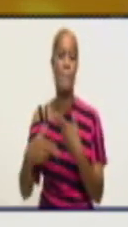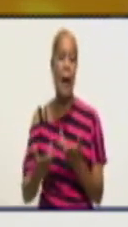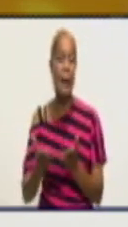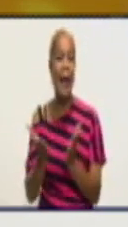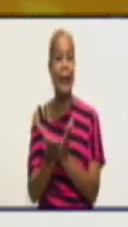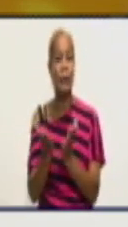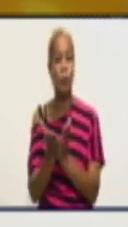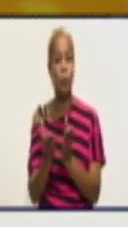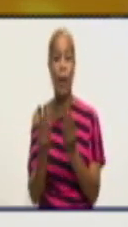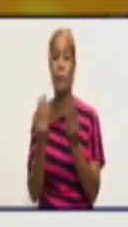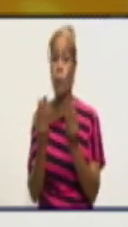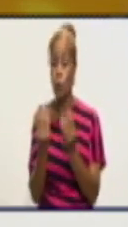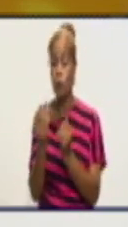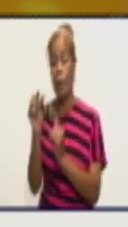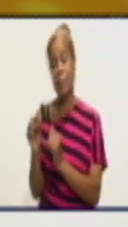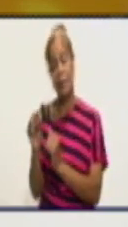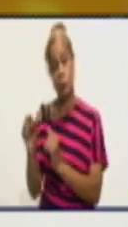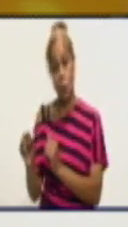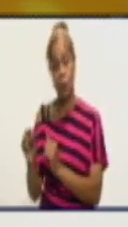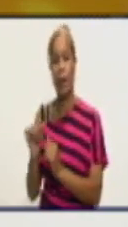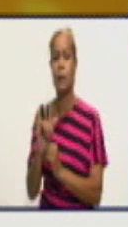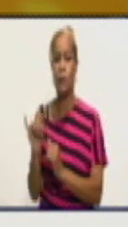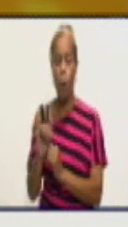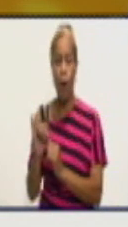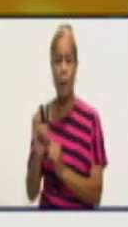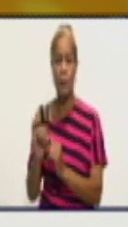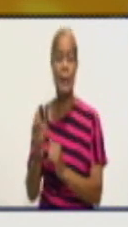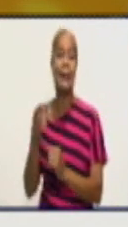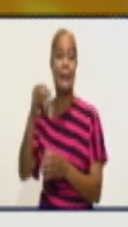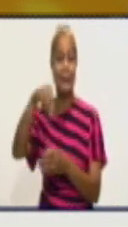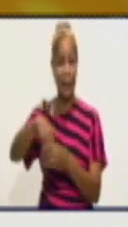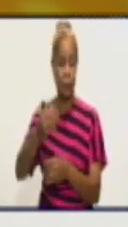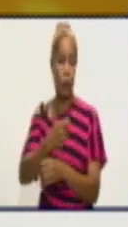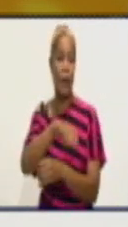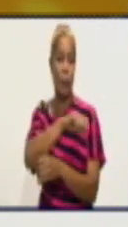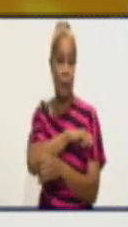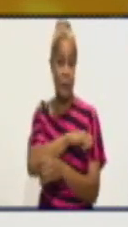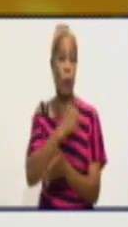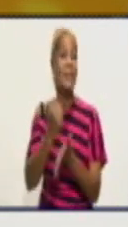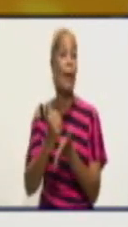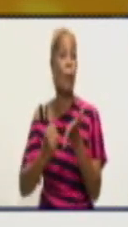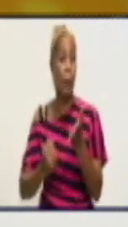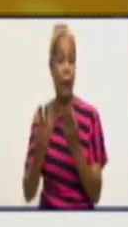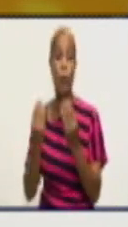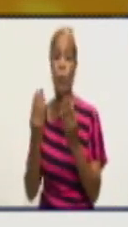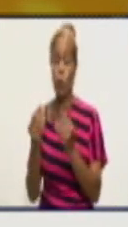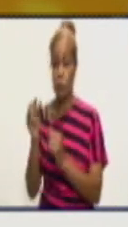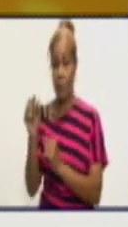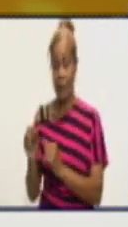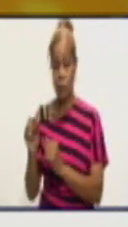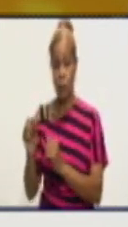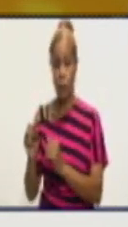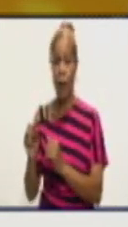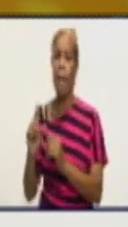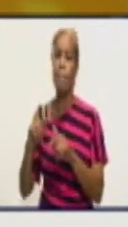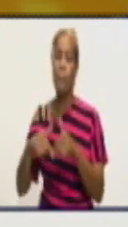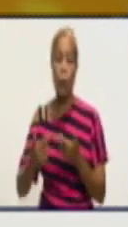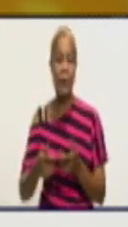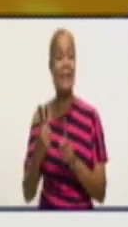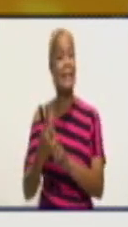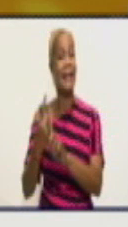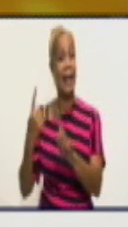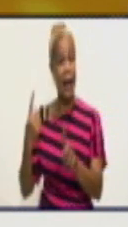cantidad de población, por lo cual también afloraron varios casos porque se aislaron varias personas, se